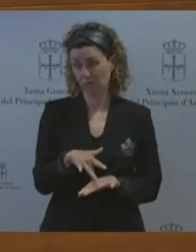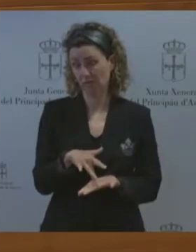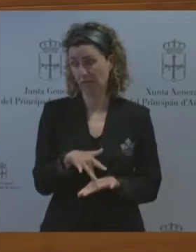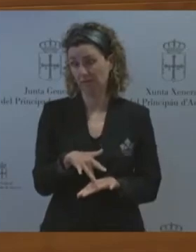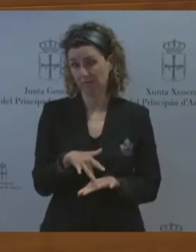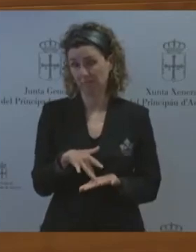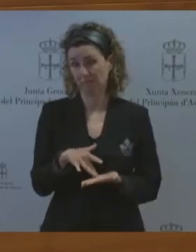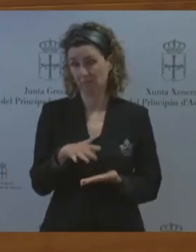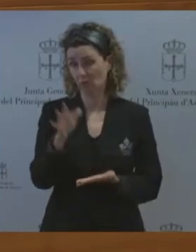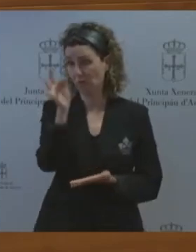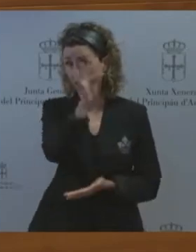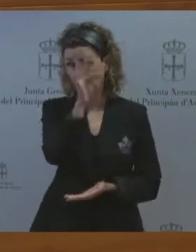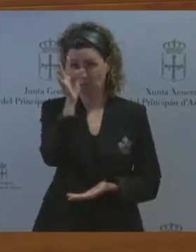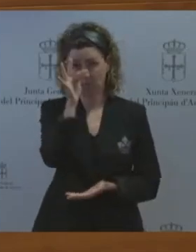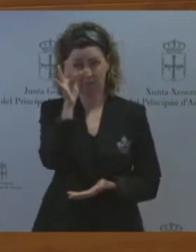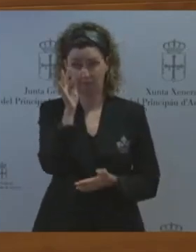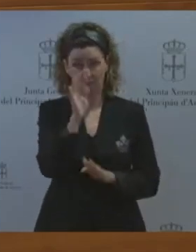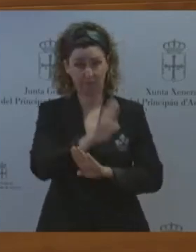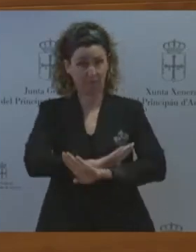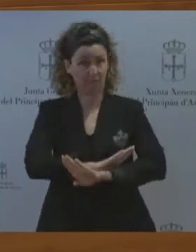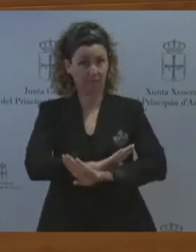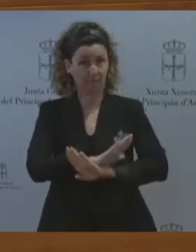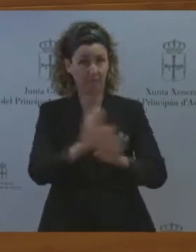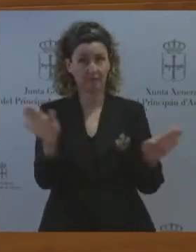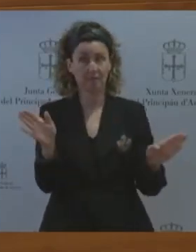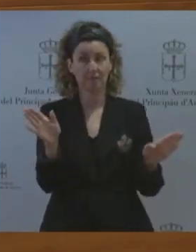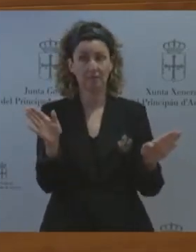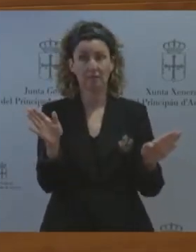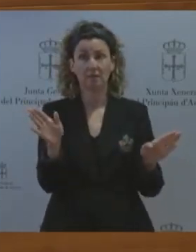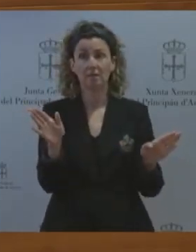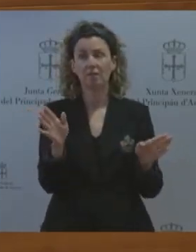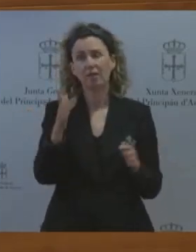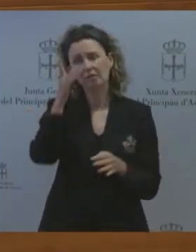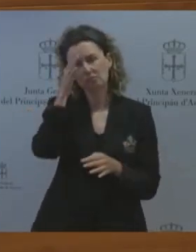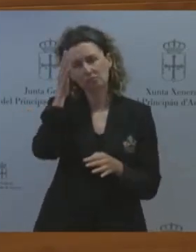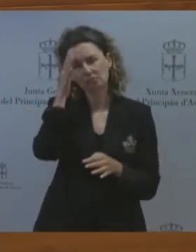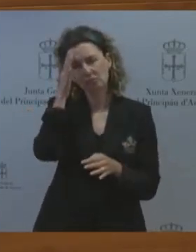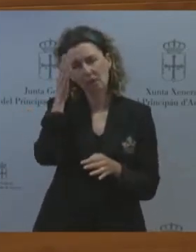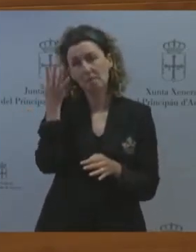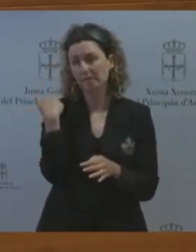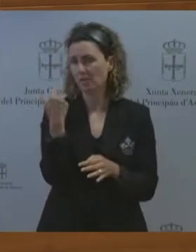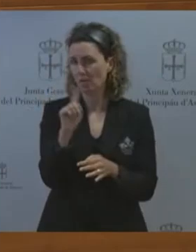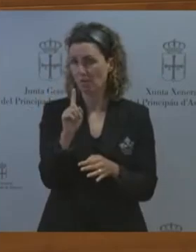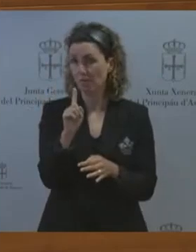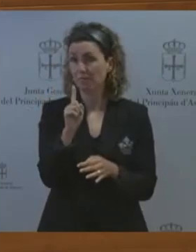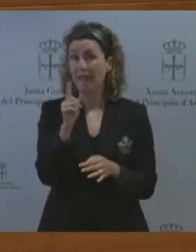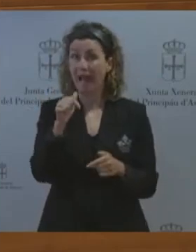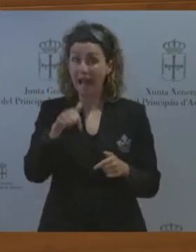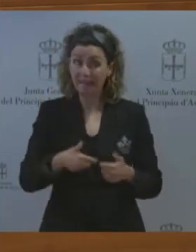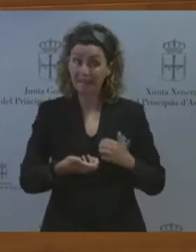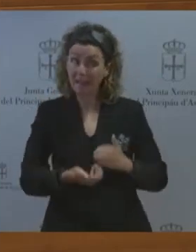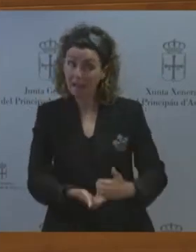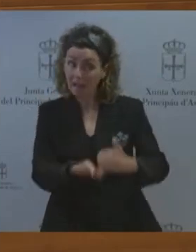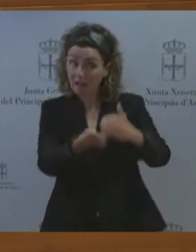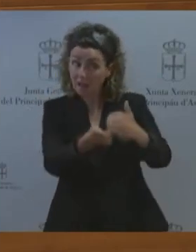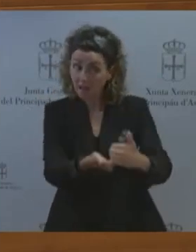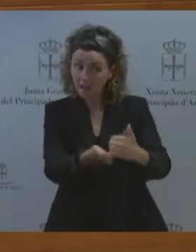debería pasar página y aprovechar la mano tendida que le ofrece el principal partido de la oposición